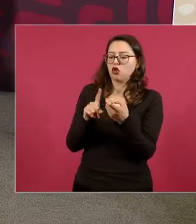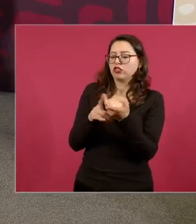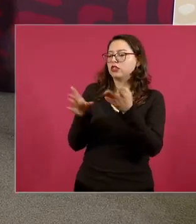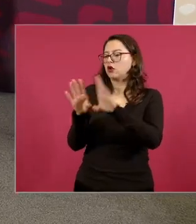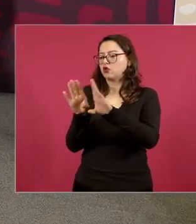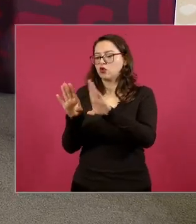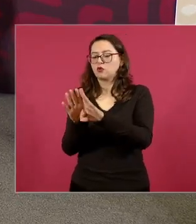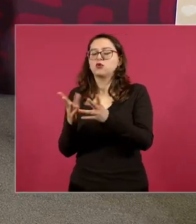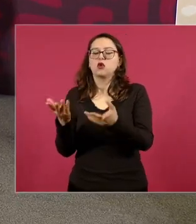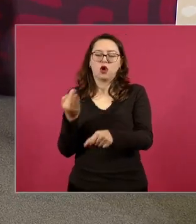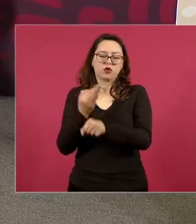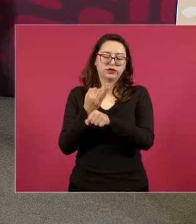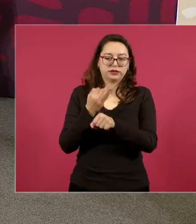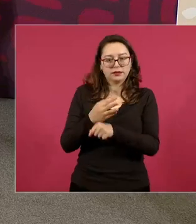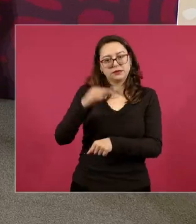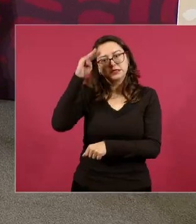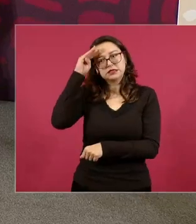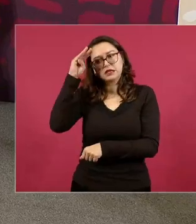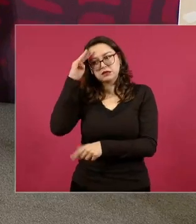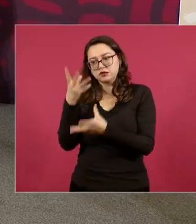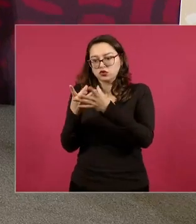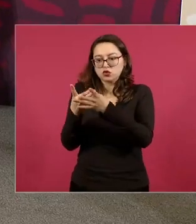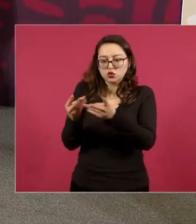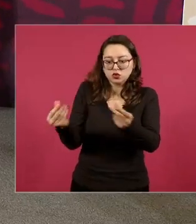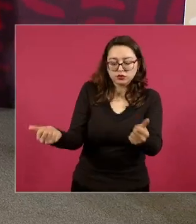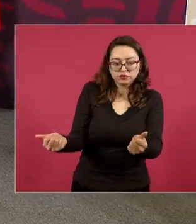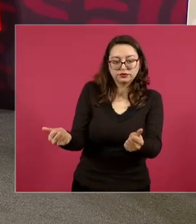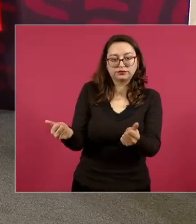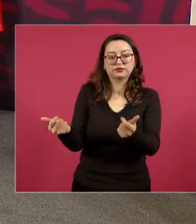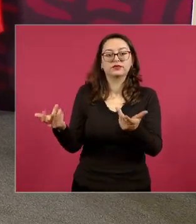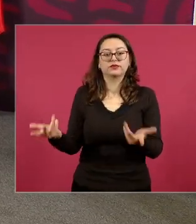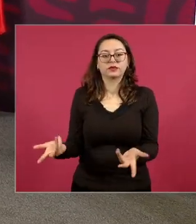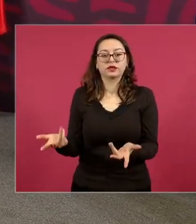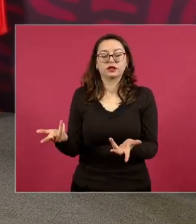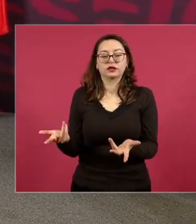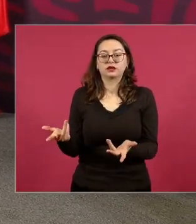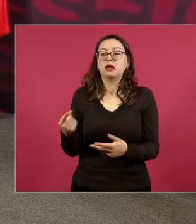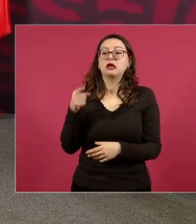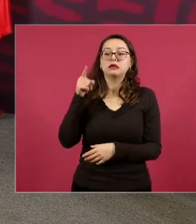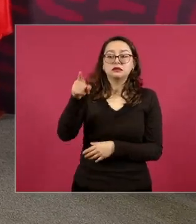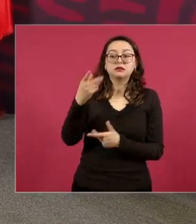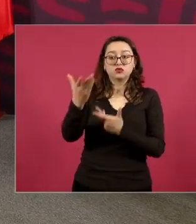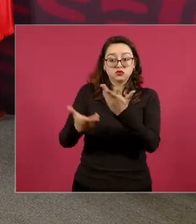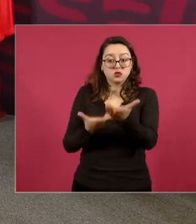buscando una solución porque lo de Nanchital fue rechazado